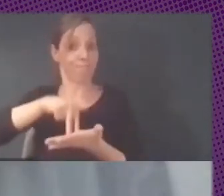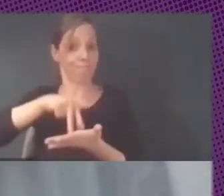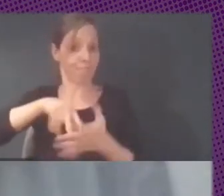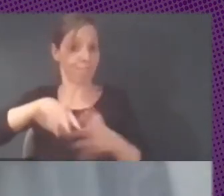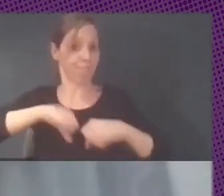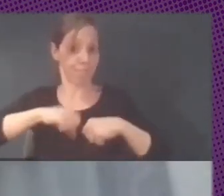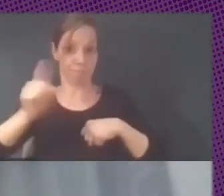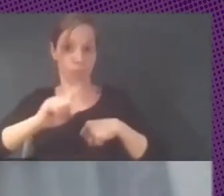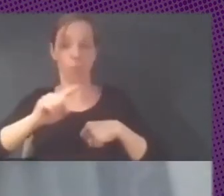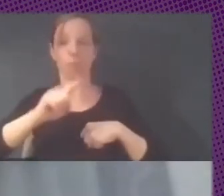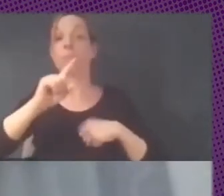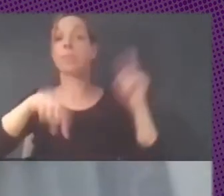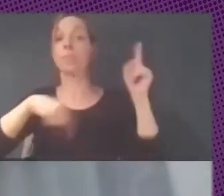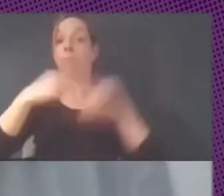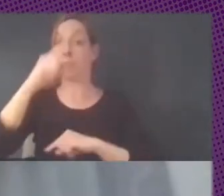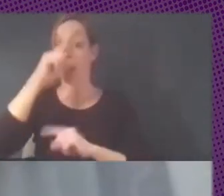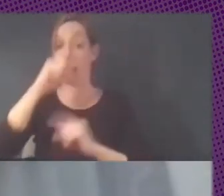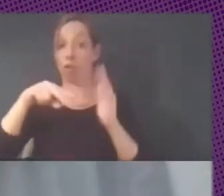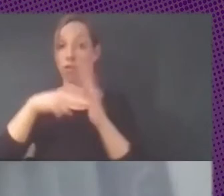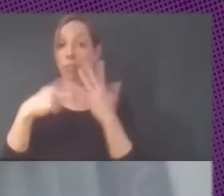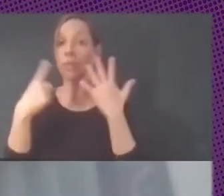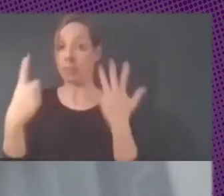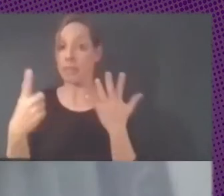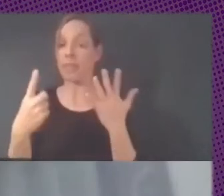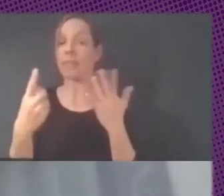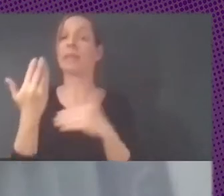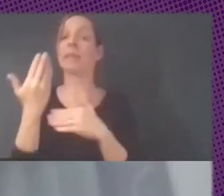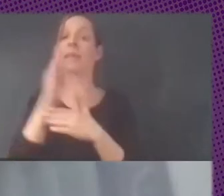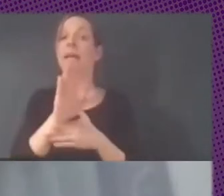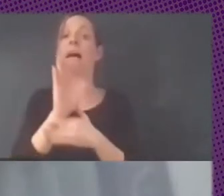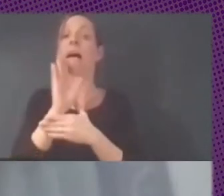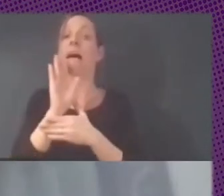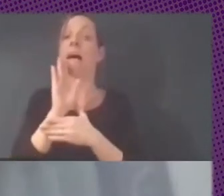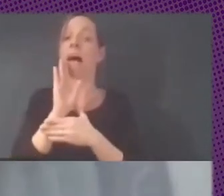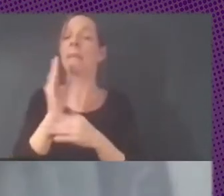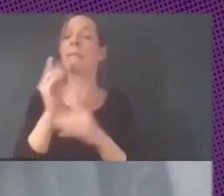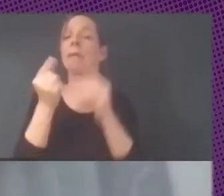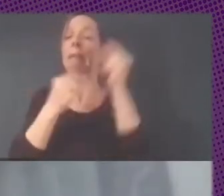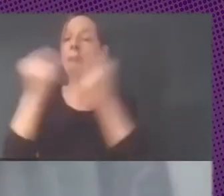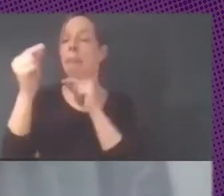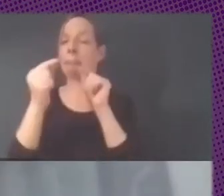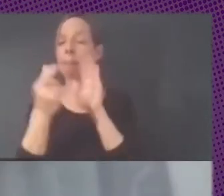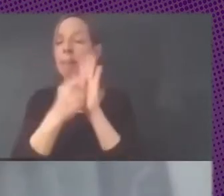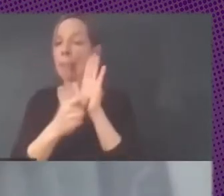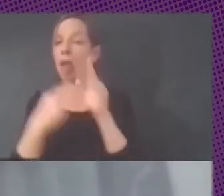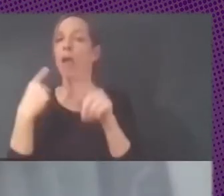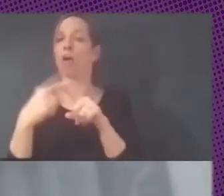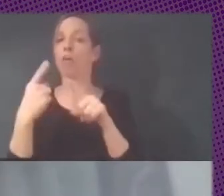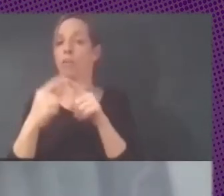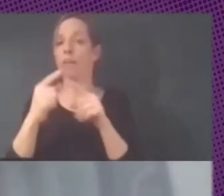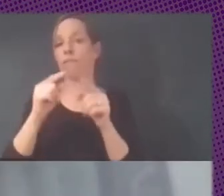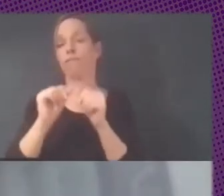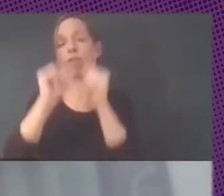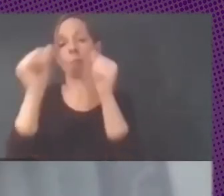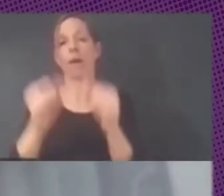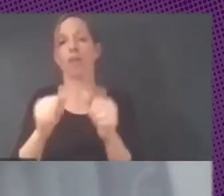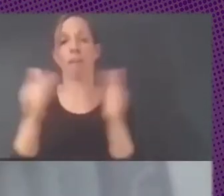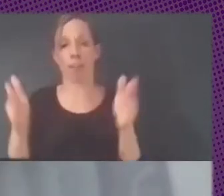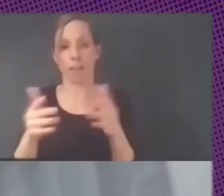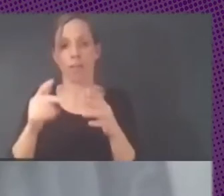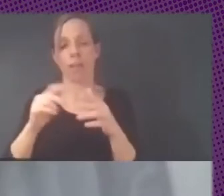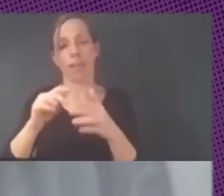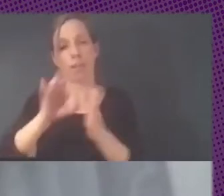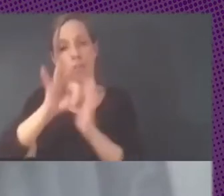el 2006, la presentó cambiada, le agregó formatos abiertos y software libre. Y ahí quisimos,